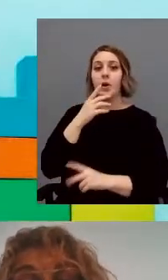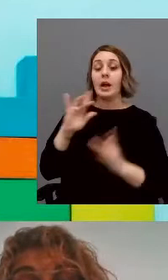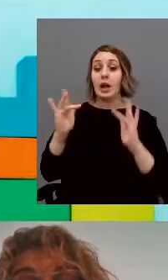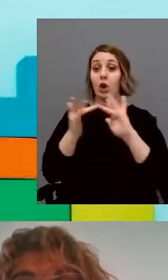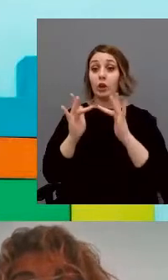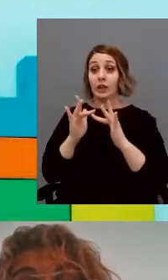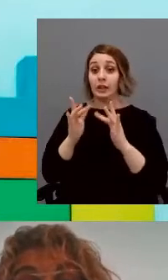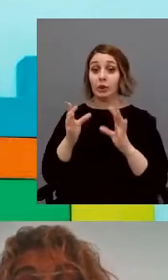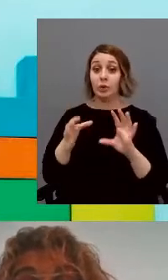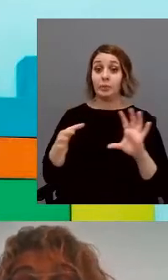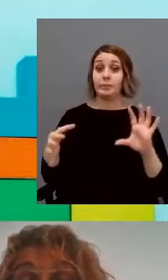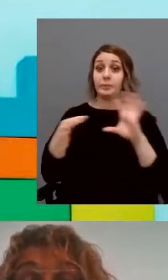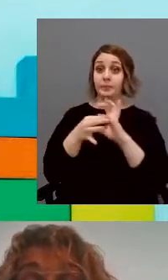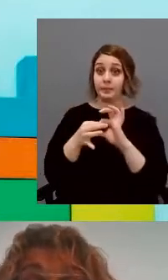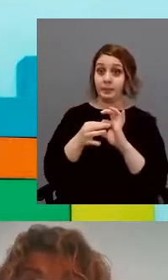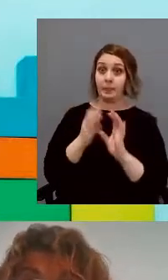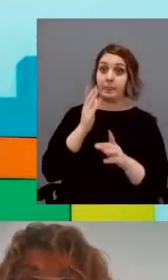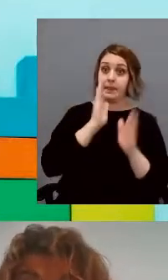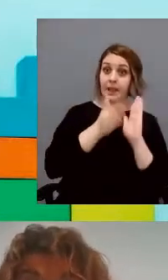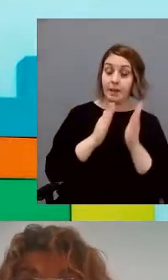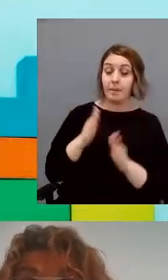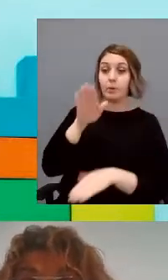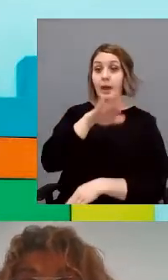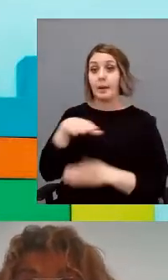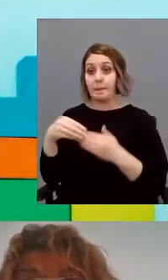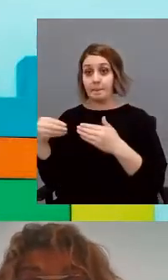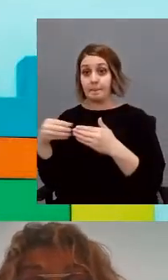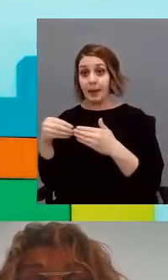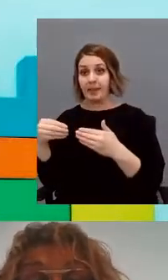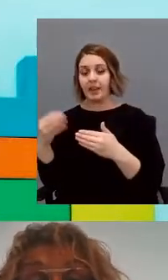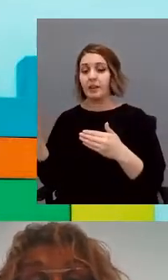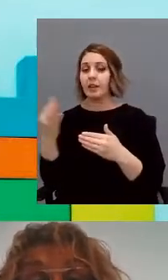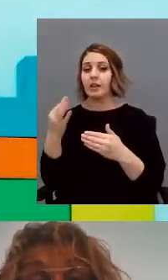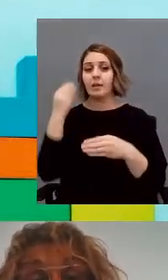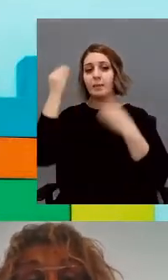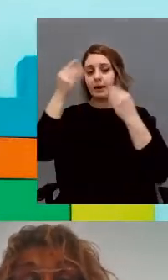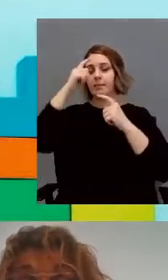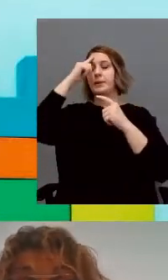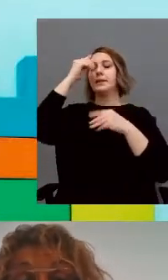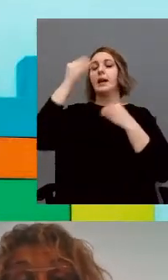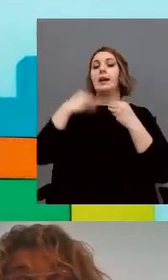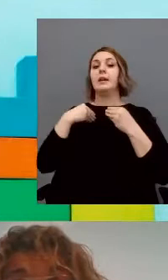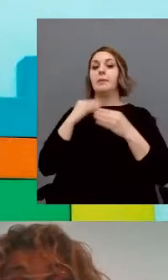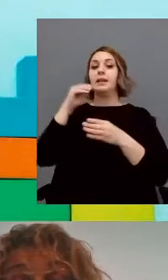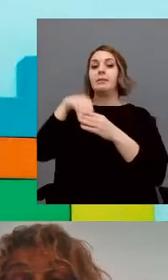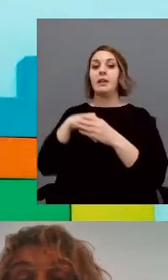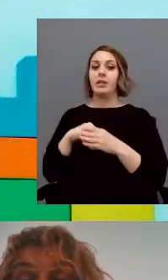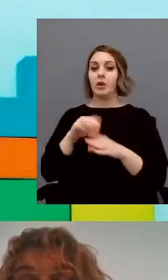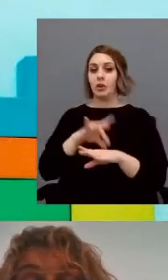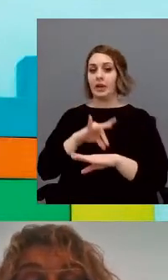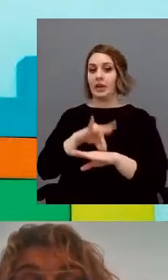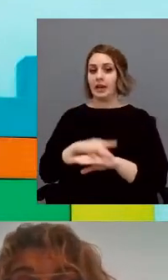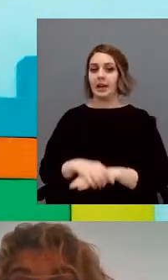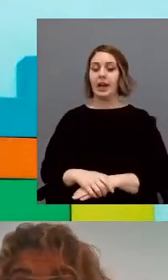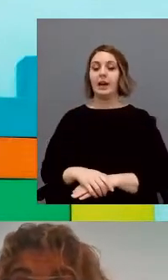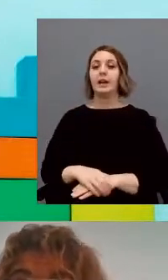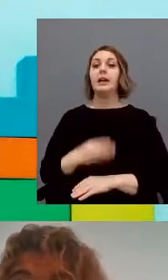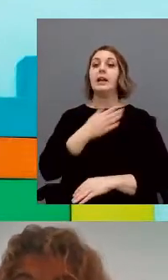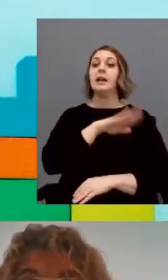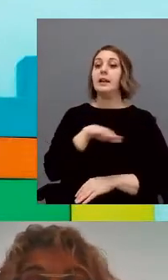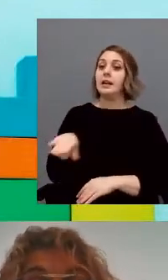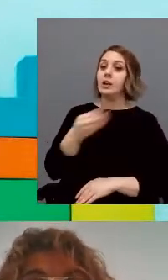necesario para reflexionar sobre la práctica clínica. Los niños y adolescentes con TEA muestran